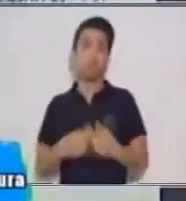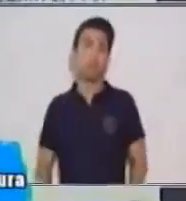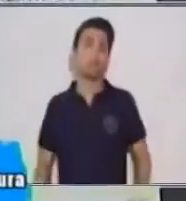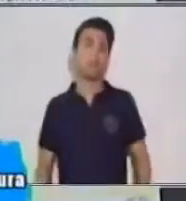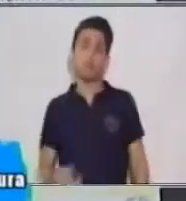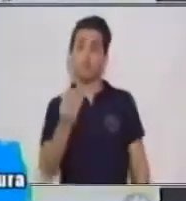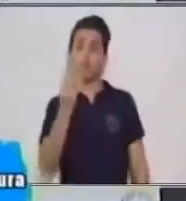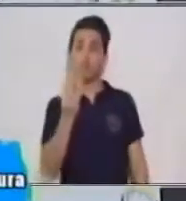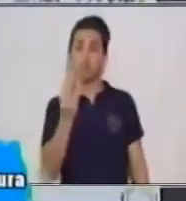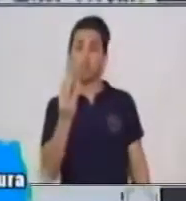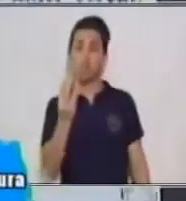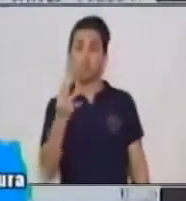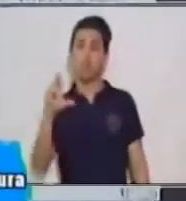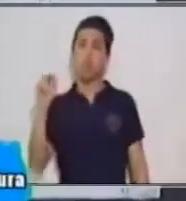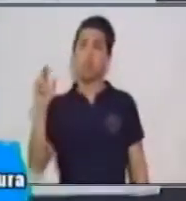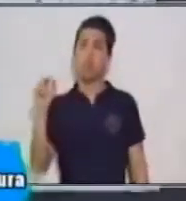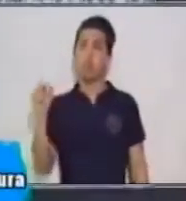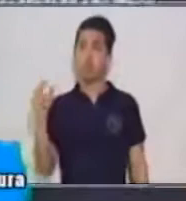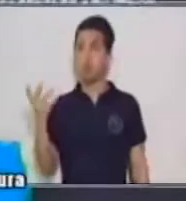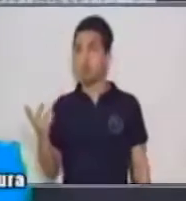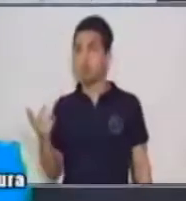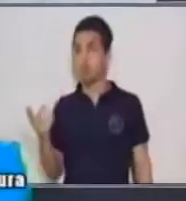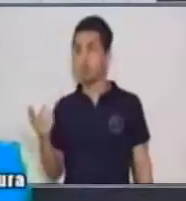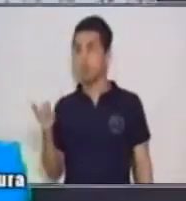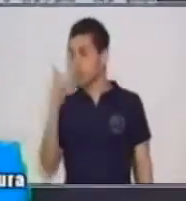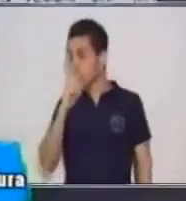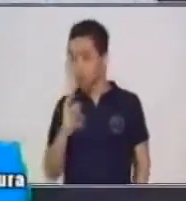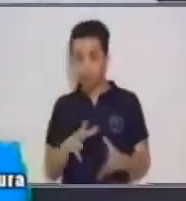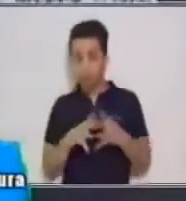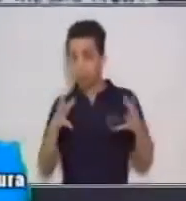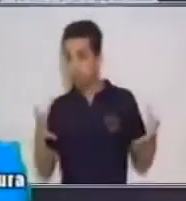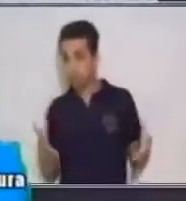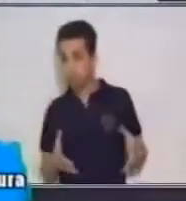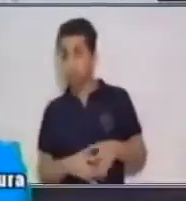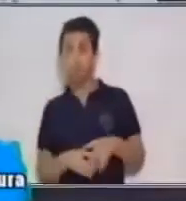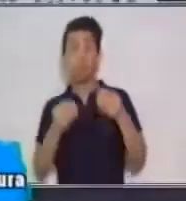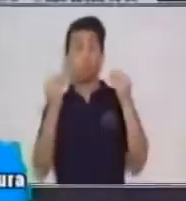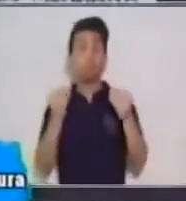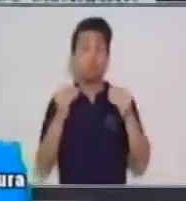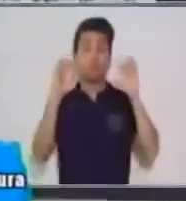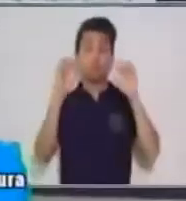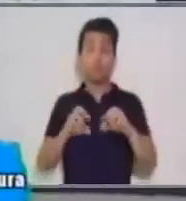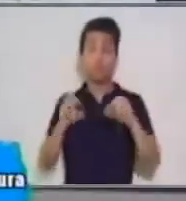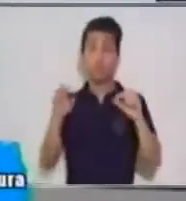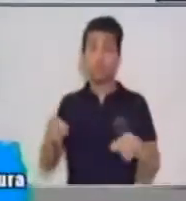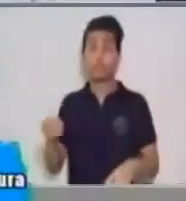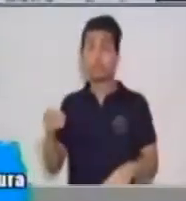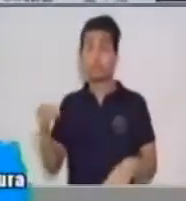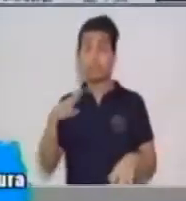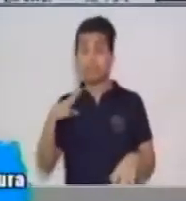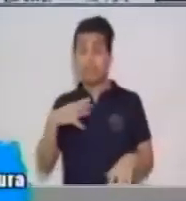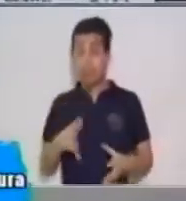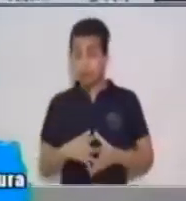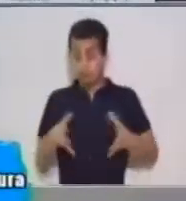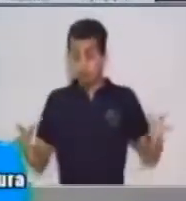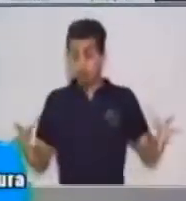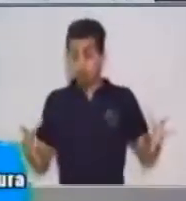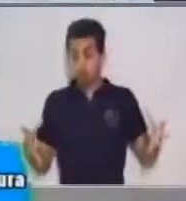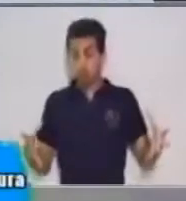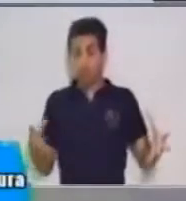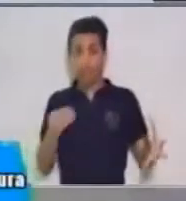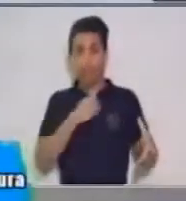y no hay un mina. ¿Cuántos hay que teniendo bastante enriquecerse quieren al instante?